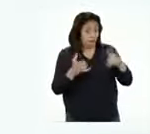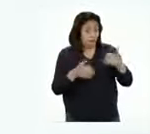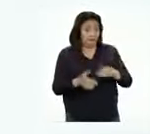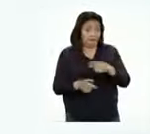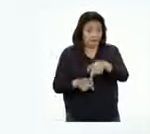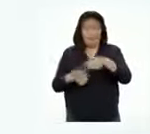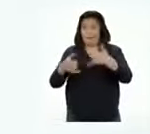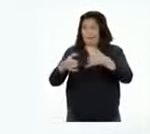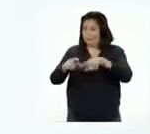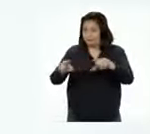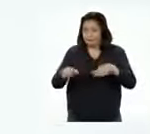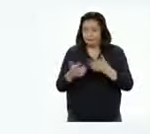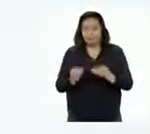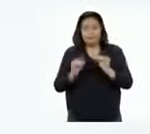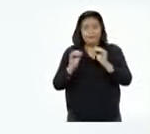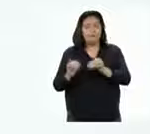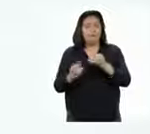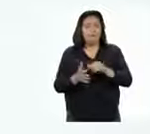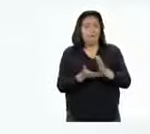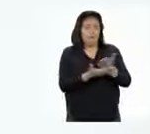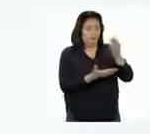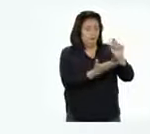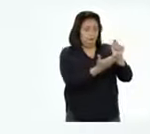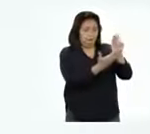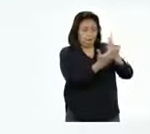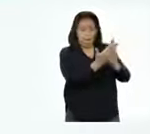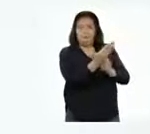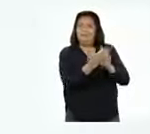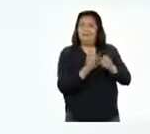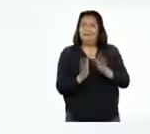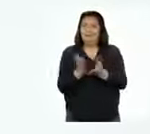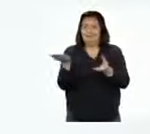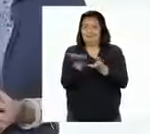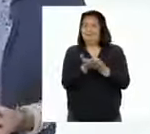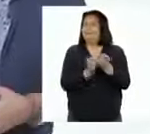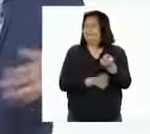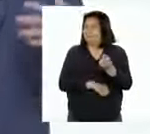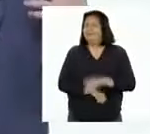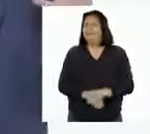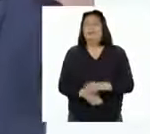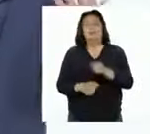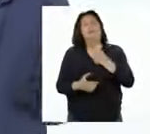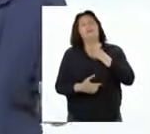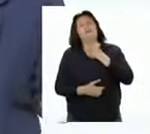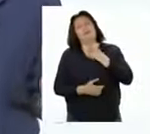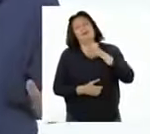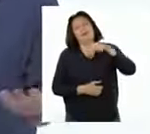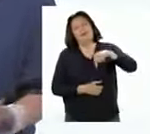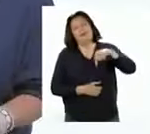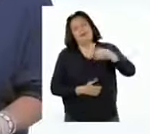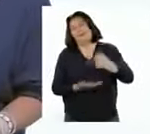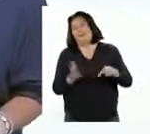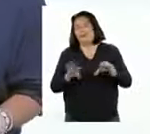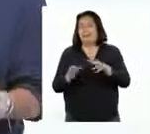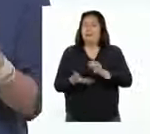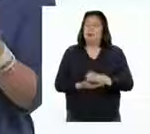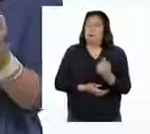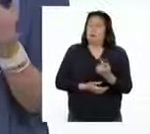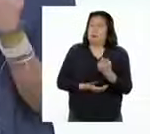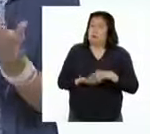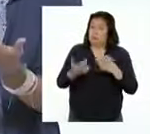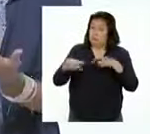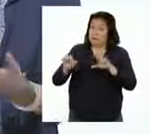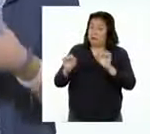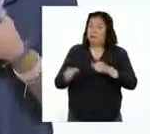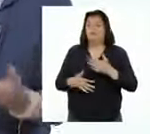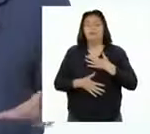varias veces este juego, pueden colocar su manual de instrucciones adaptado en sus portafolios. A mí me ha encantado esta actividad no solo porque nos